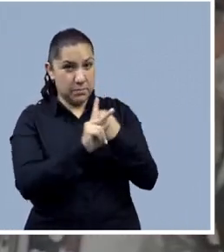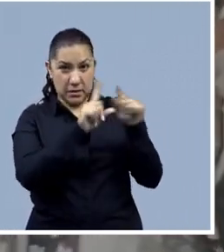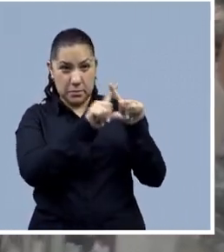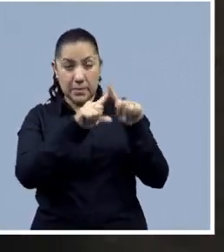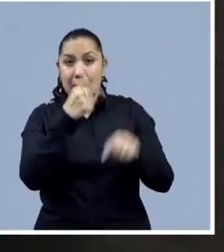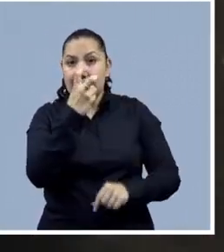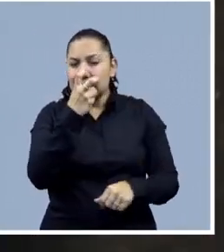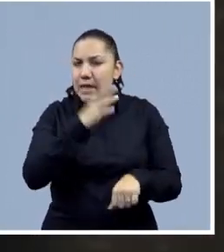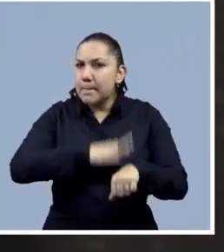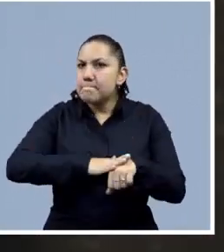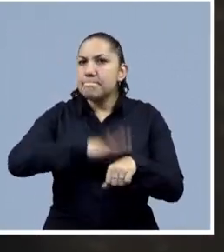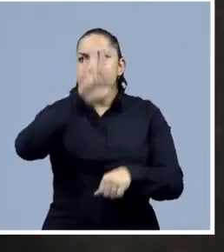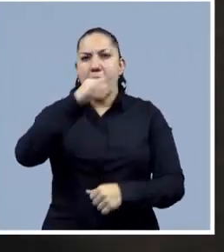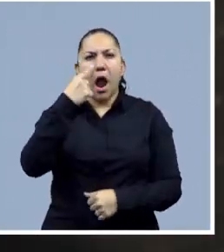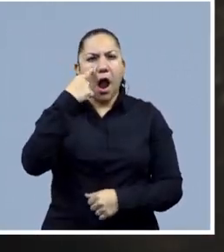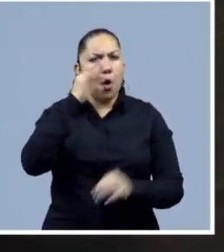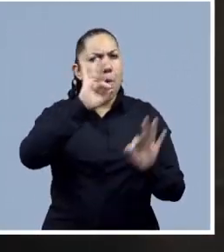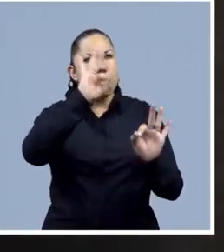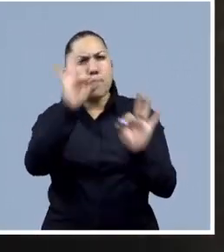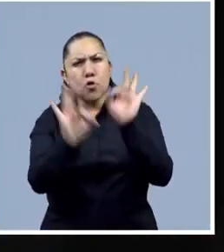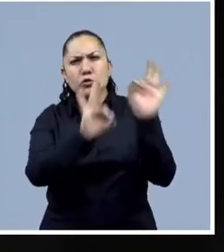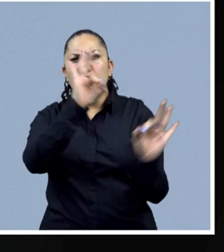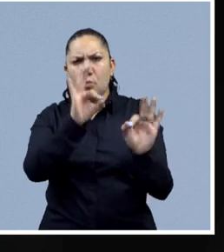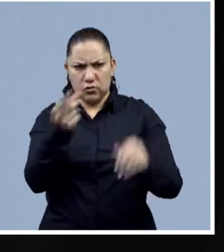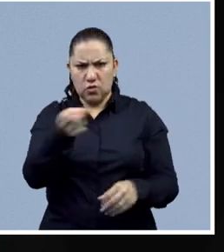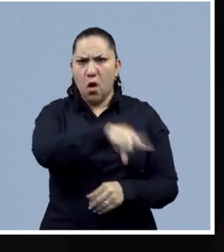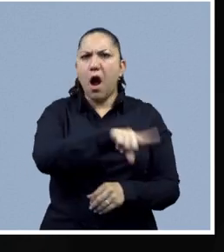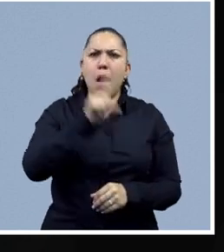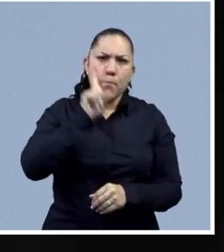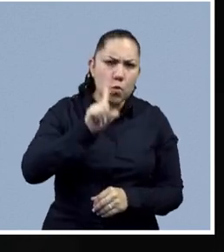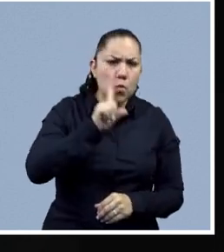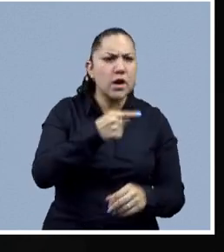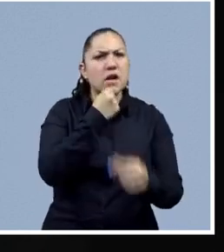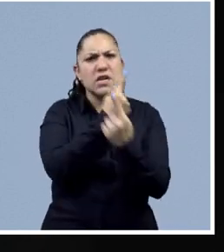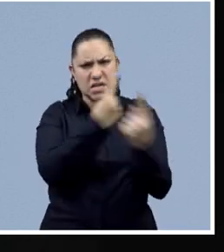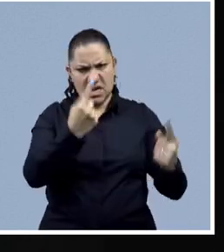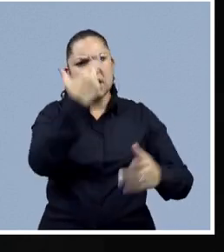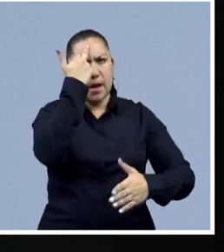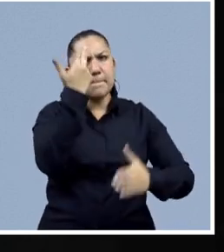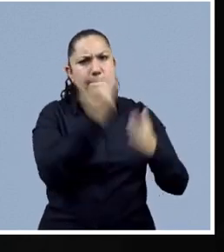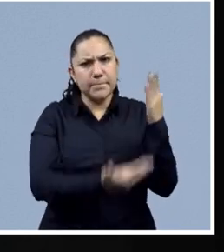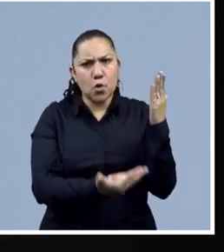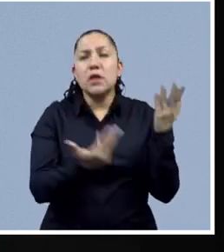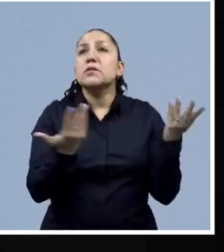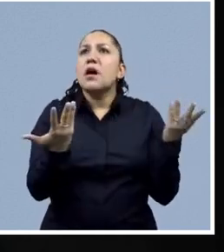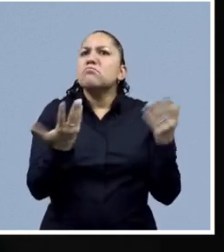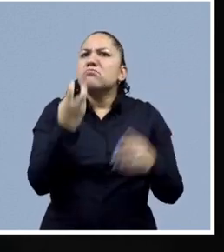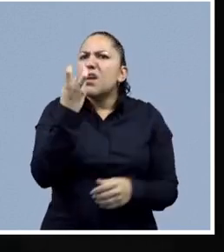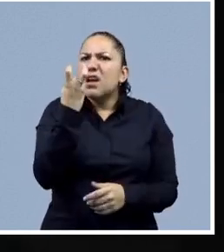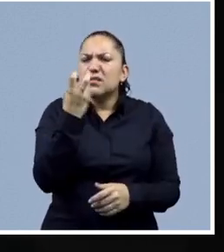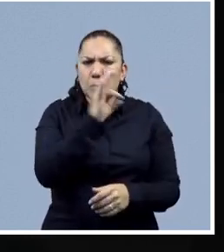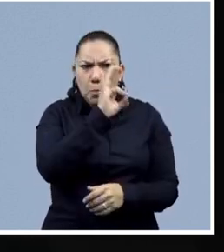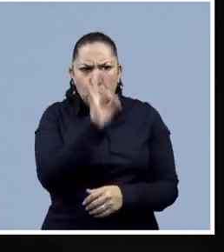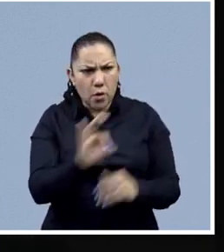que más altos índices de violencia contra las mujeres tenemos, sobre todo por los contextos también que tenemos de